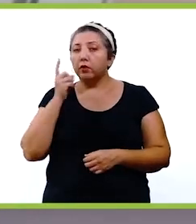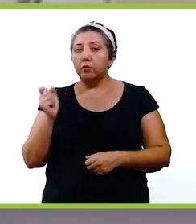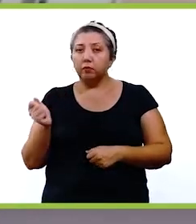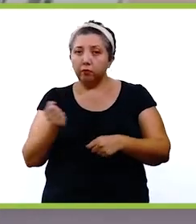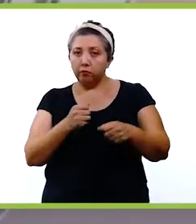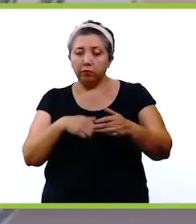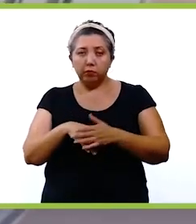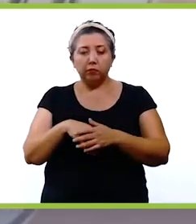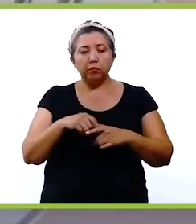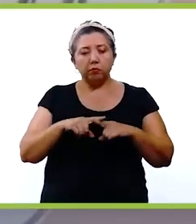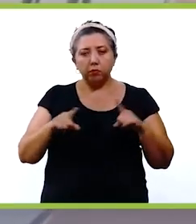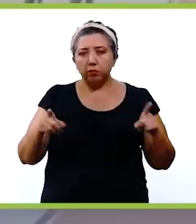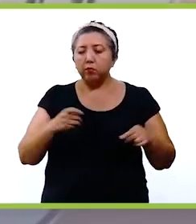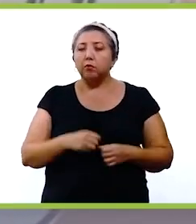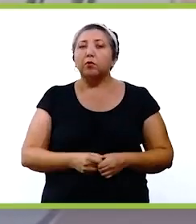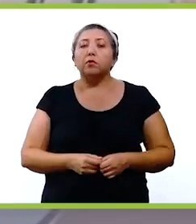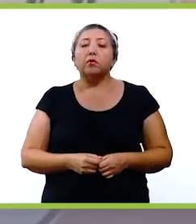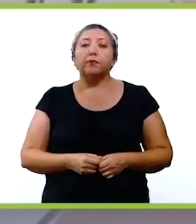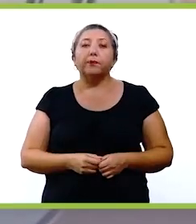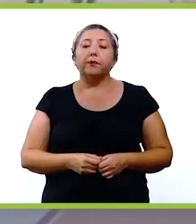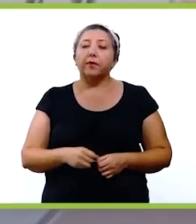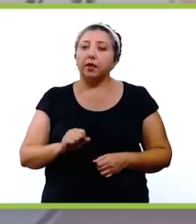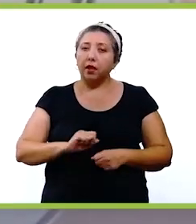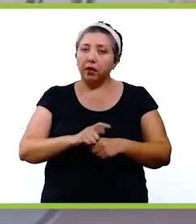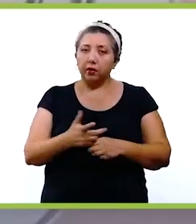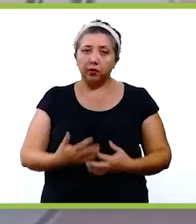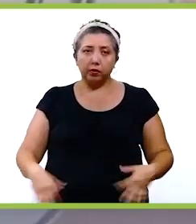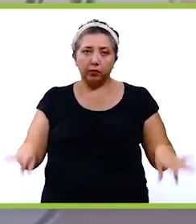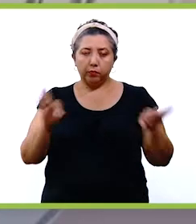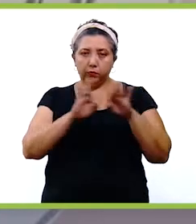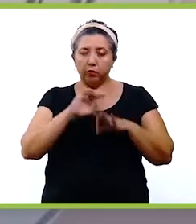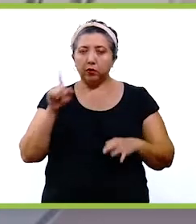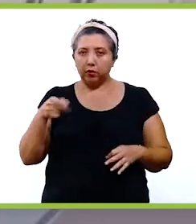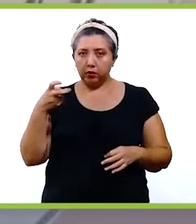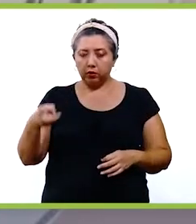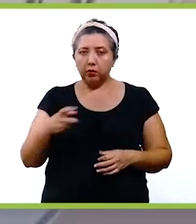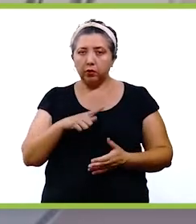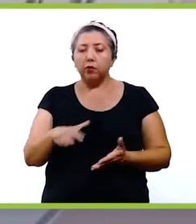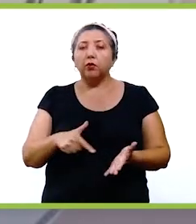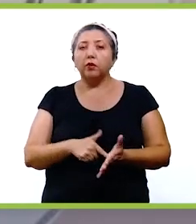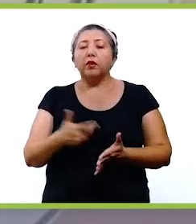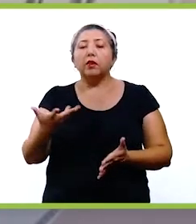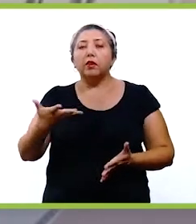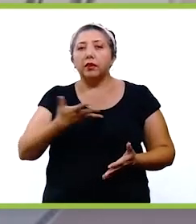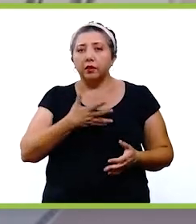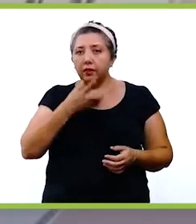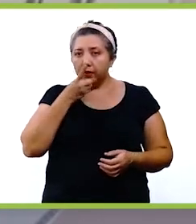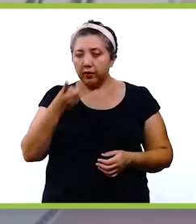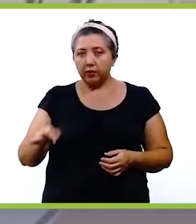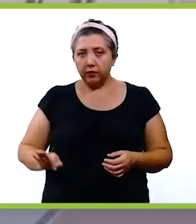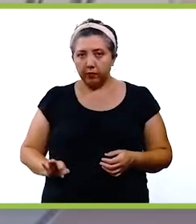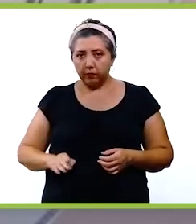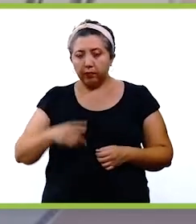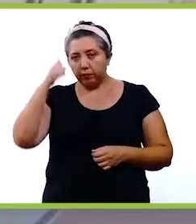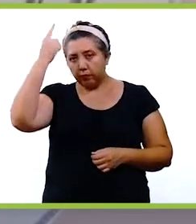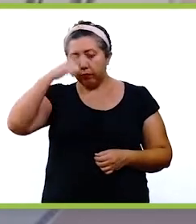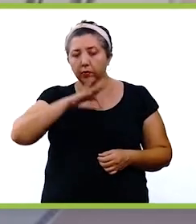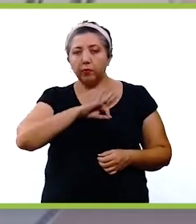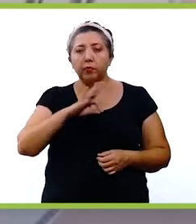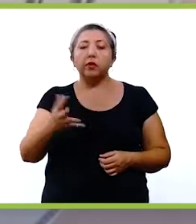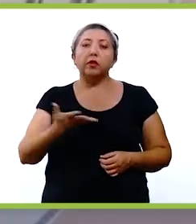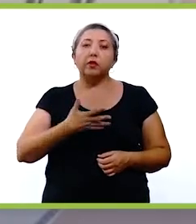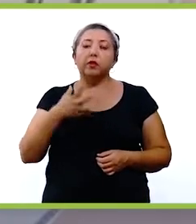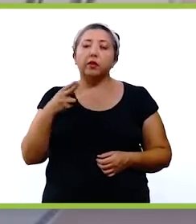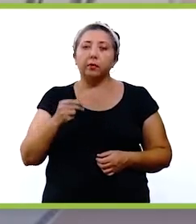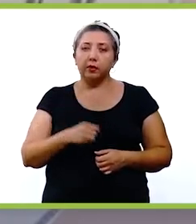como muchos otros estadios en el mundo. Y bueno, algo muy importante es que este estadio pues va a tener las características para poder